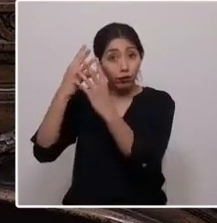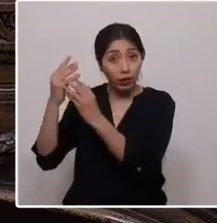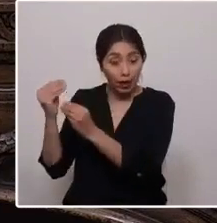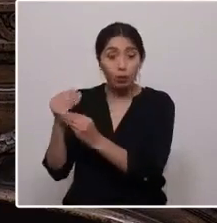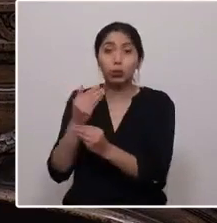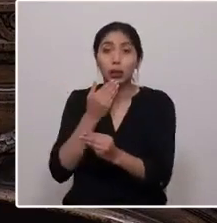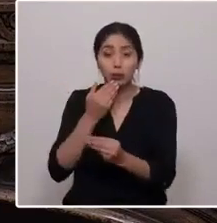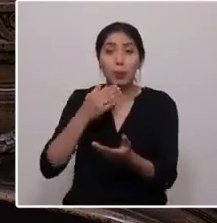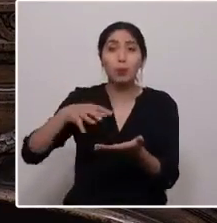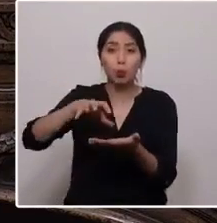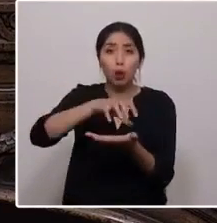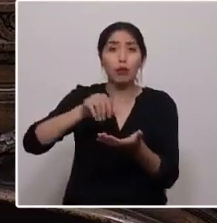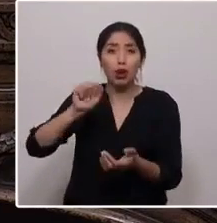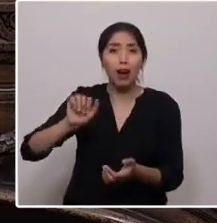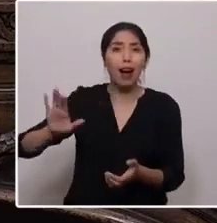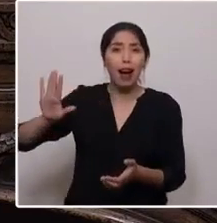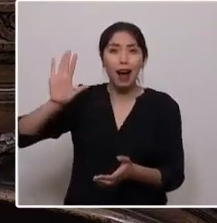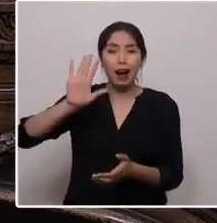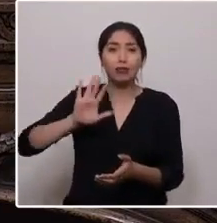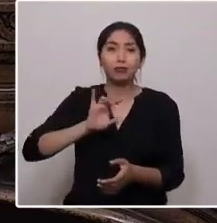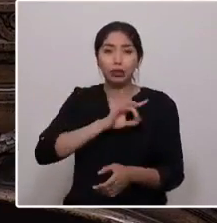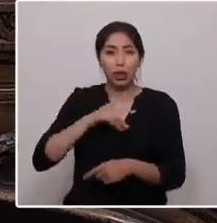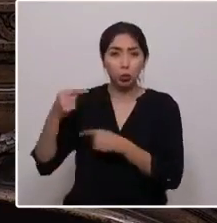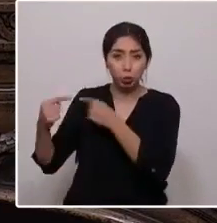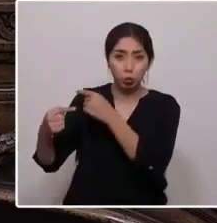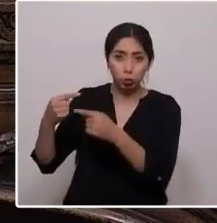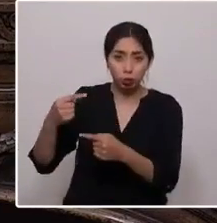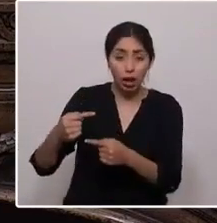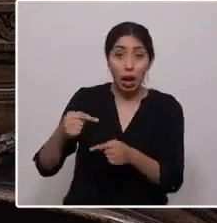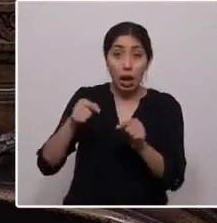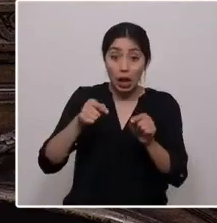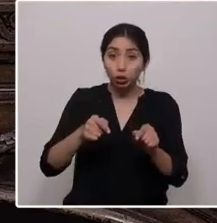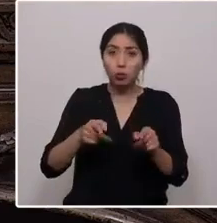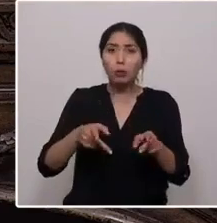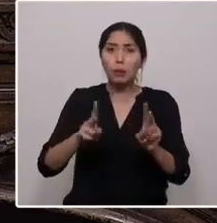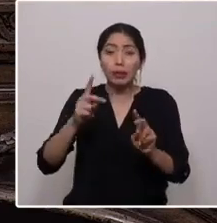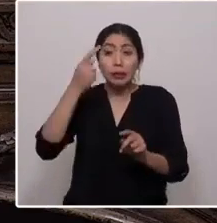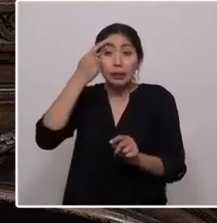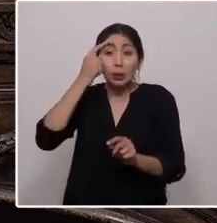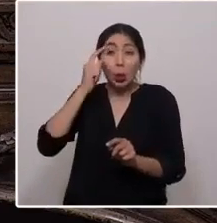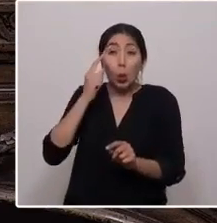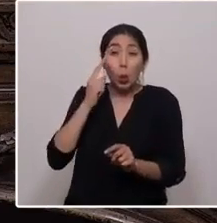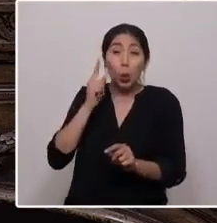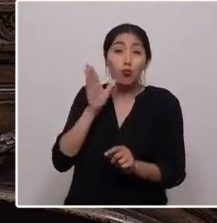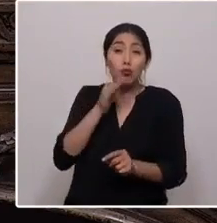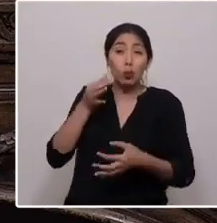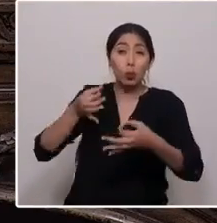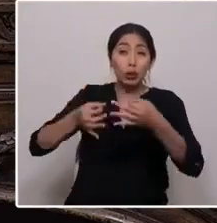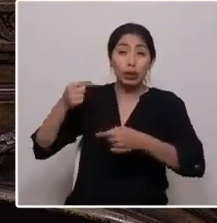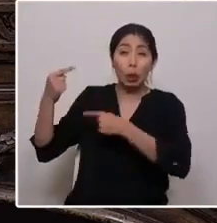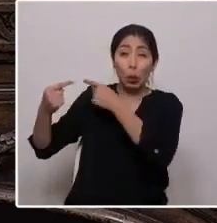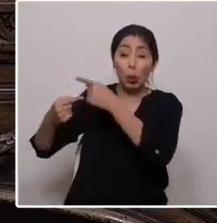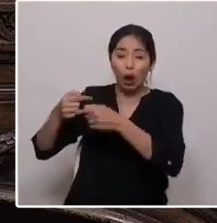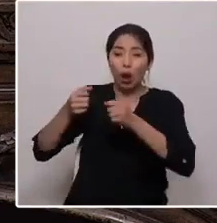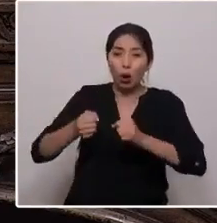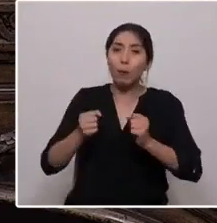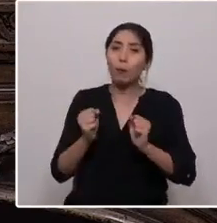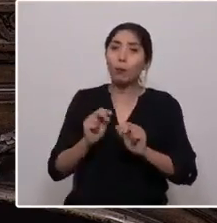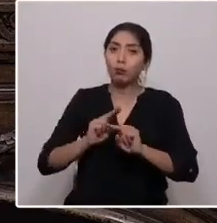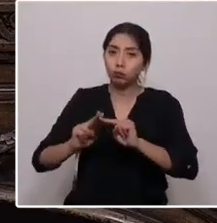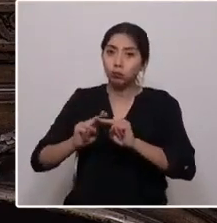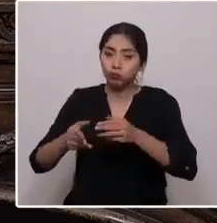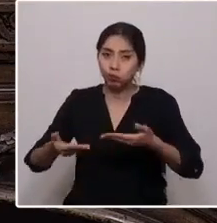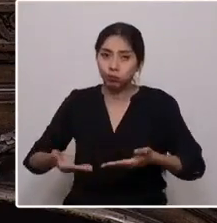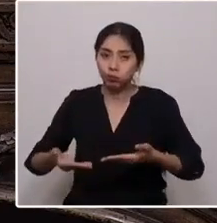y que esa memoria nos permita reparar siglos de injusticia e invisibilización. Que considerando la crisis